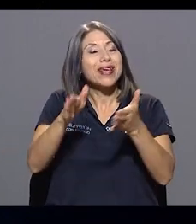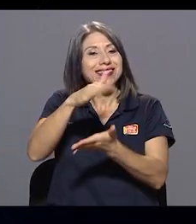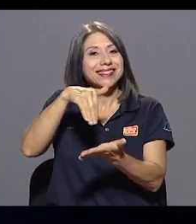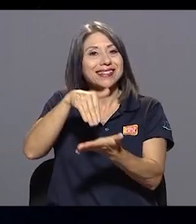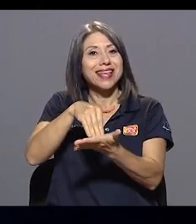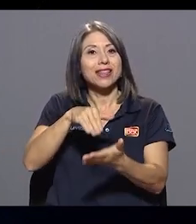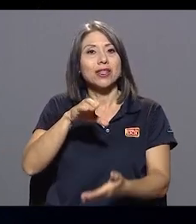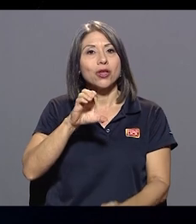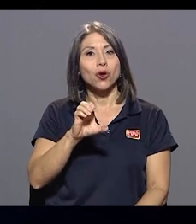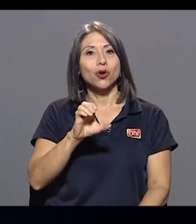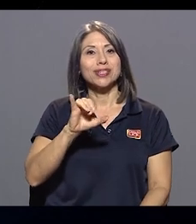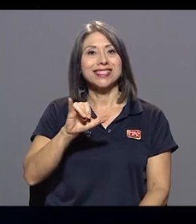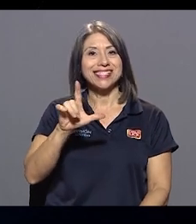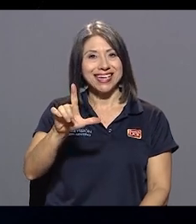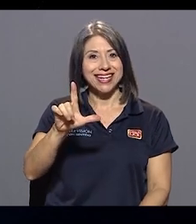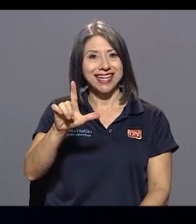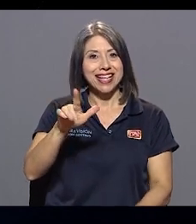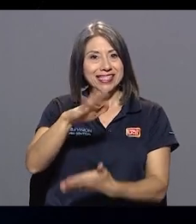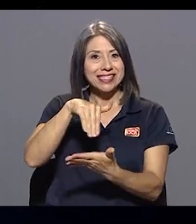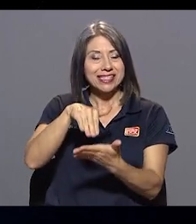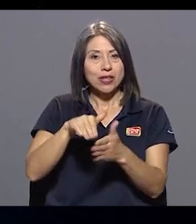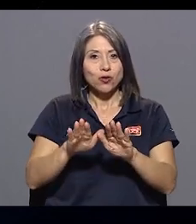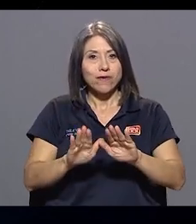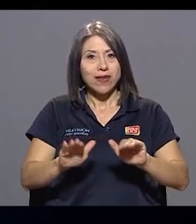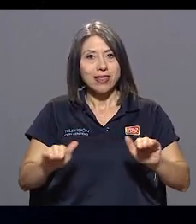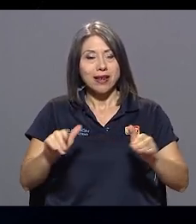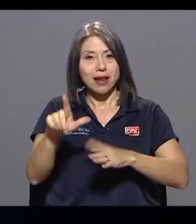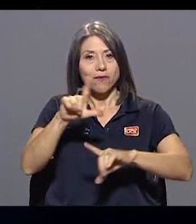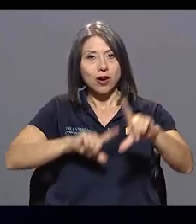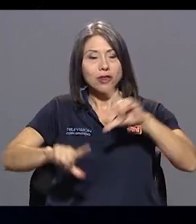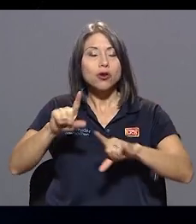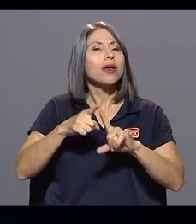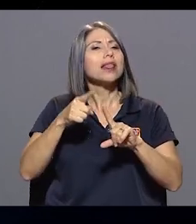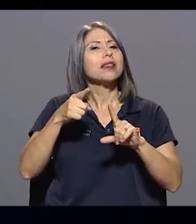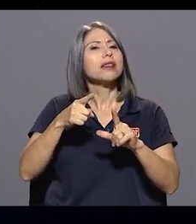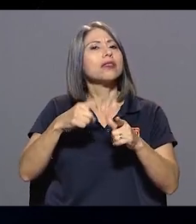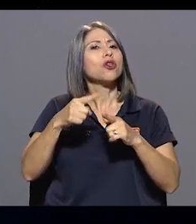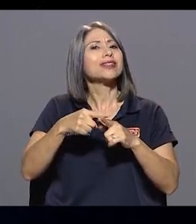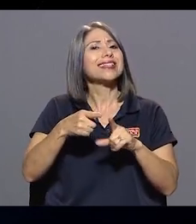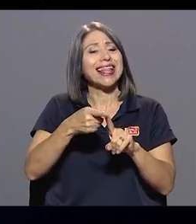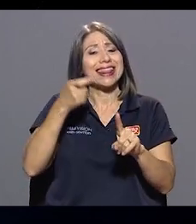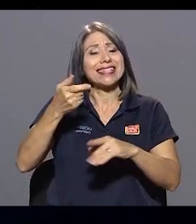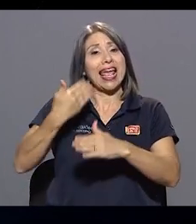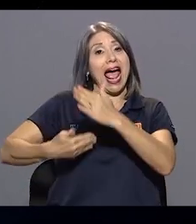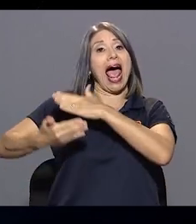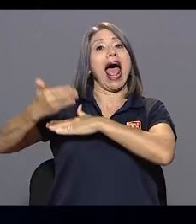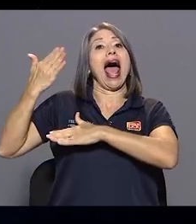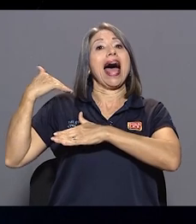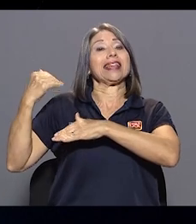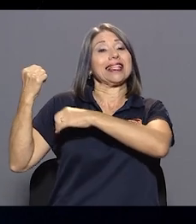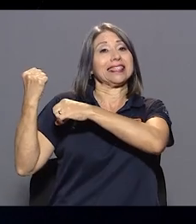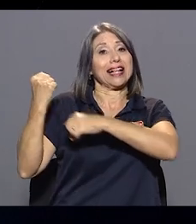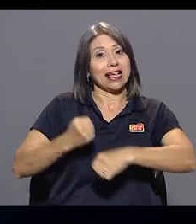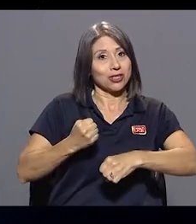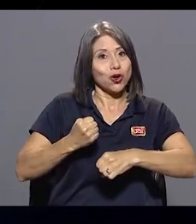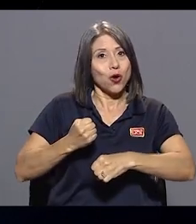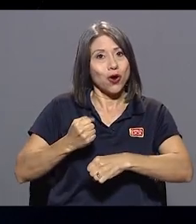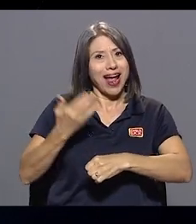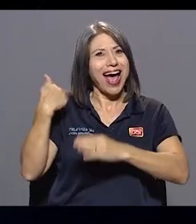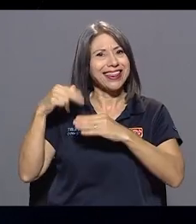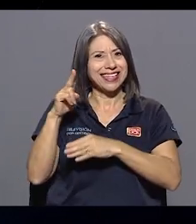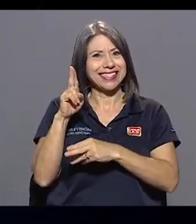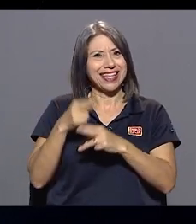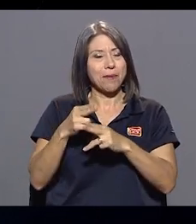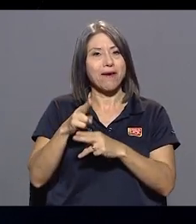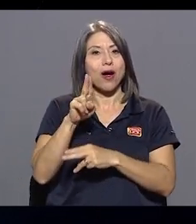Entonces, el sindicato ha estado presente desde antes de su creación, que anteriormente se llamaba UFU, Unión